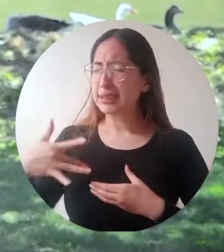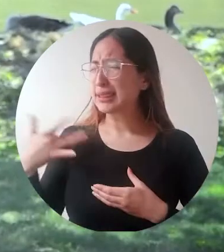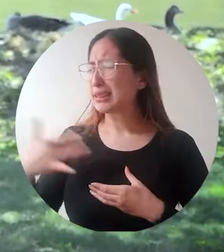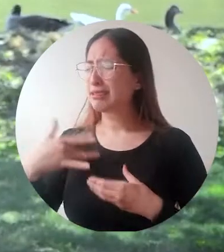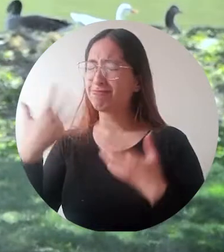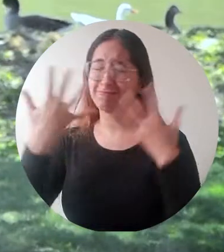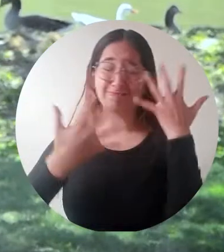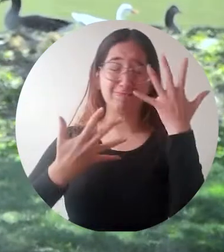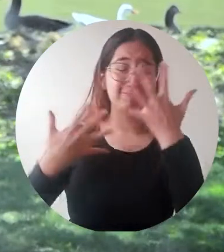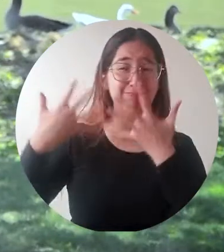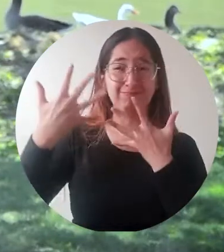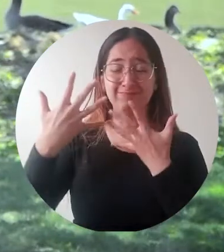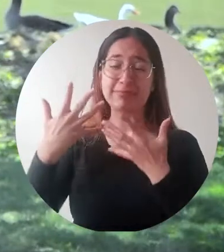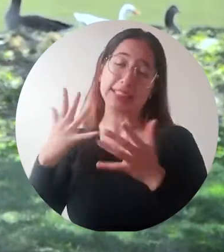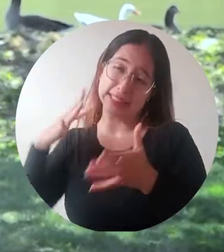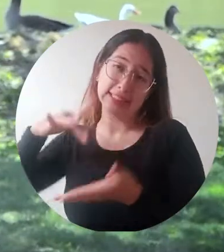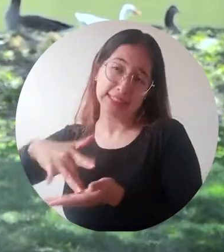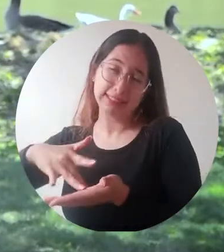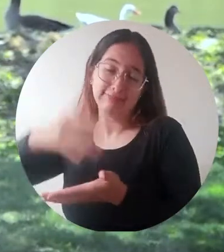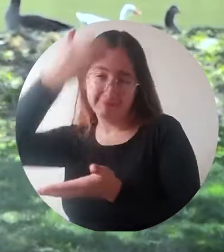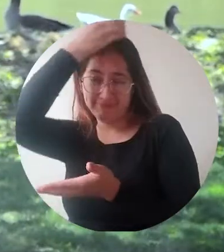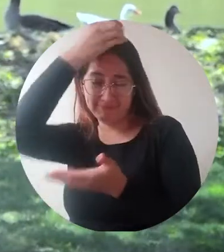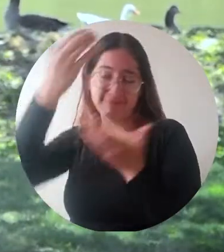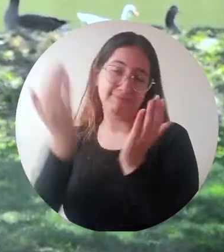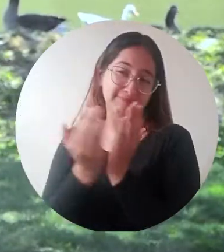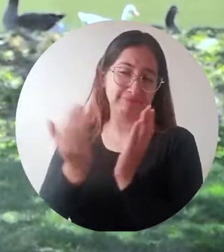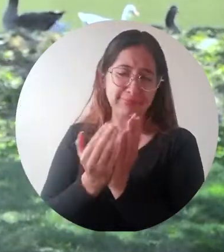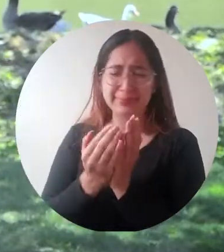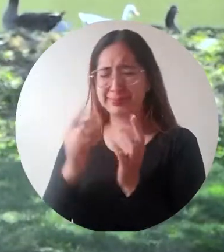oportunidad de estudiar enfermería.